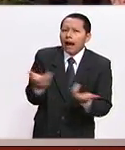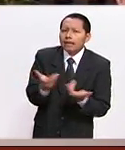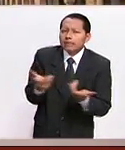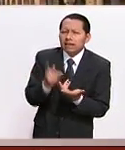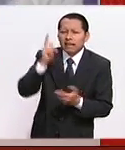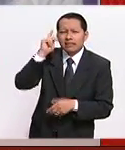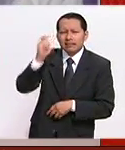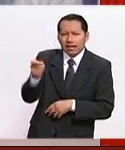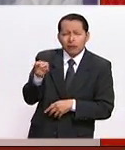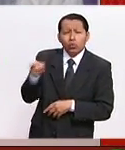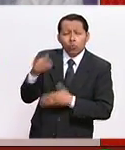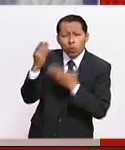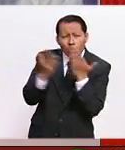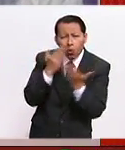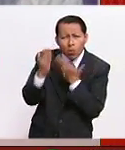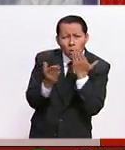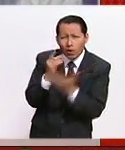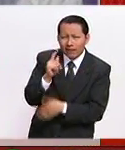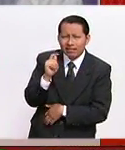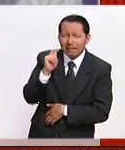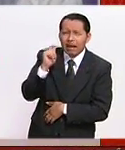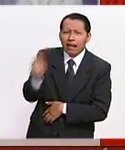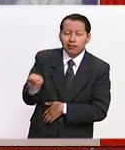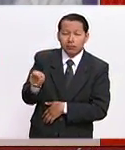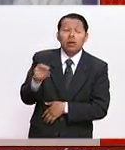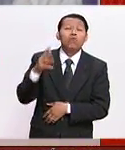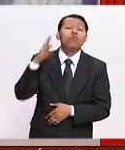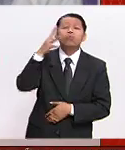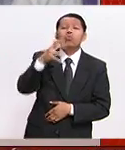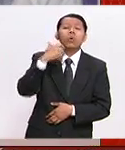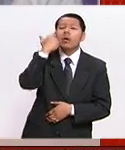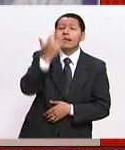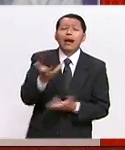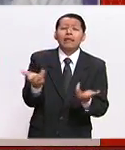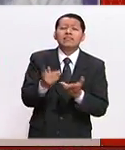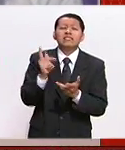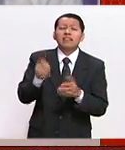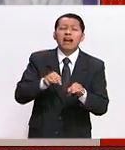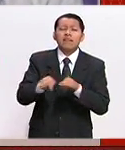sobre todo, ¿qué es a lo que te quieres dedicar en un futuro?